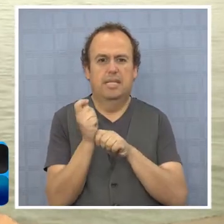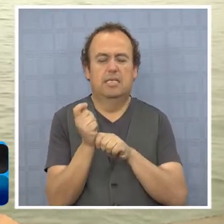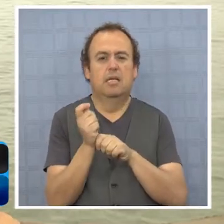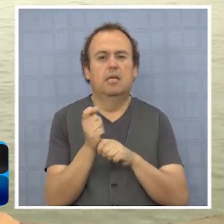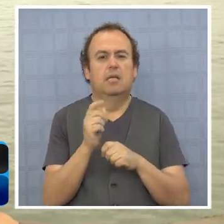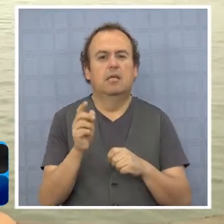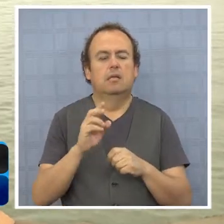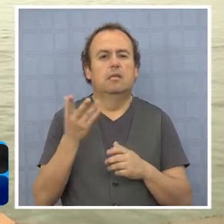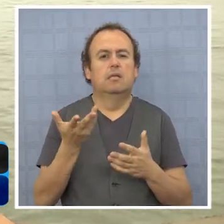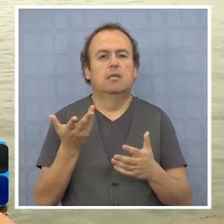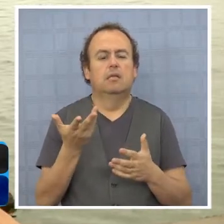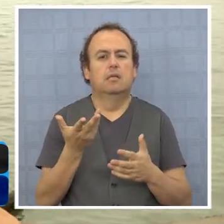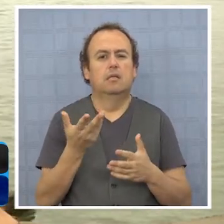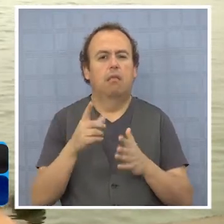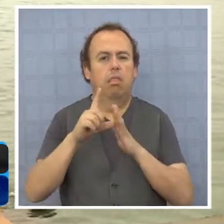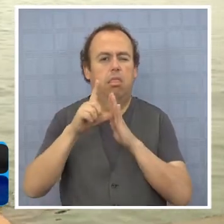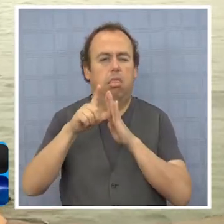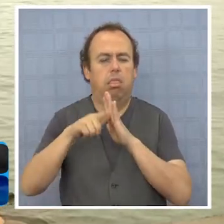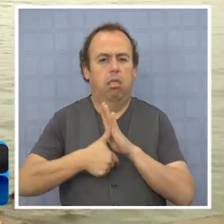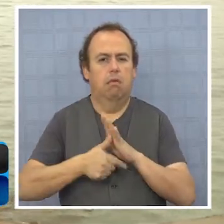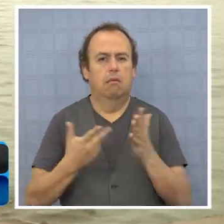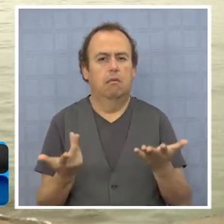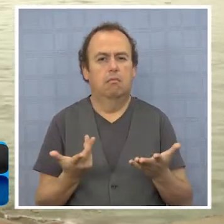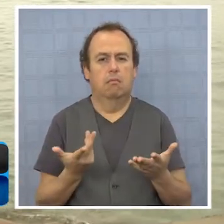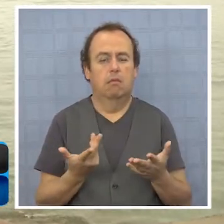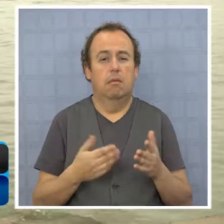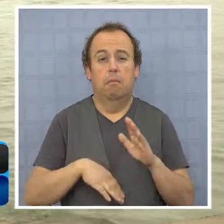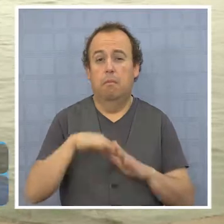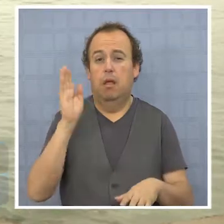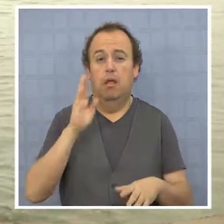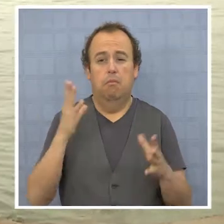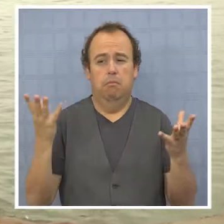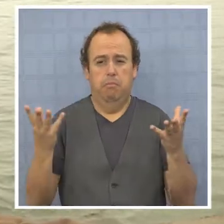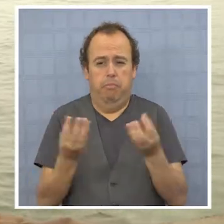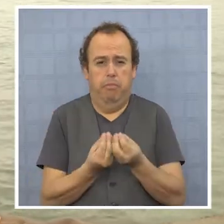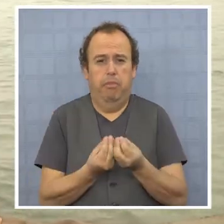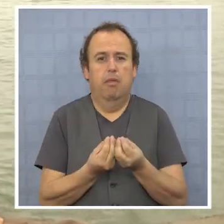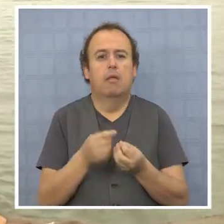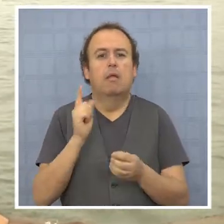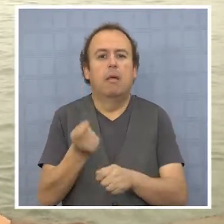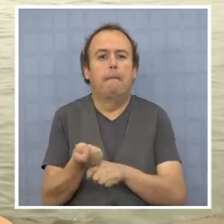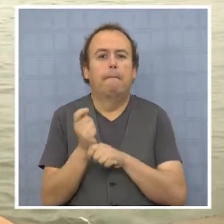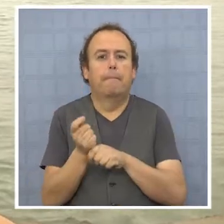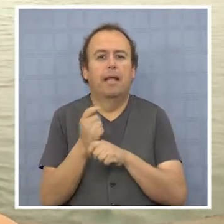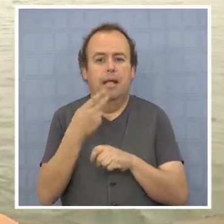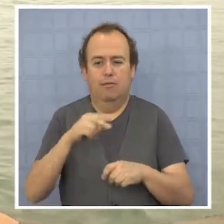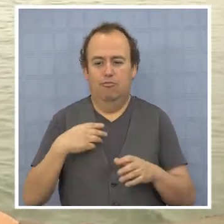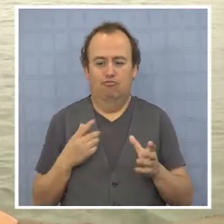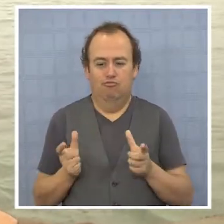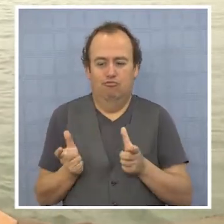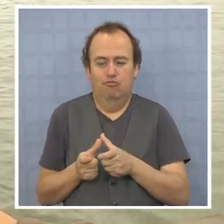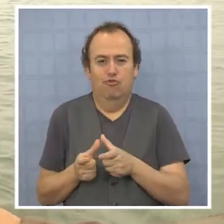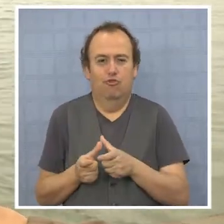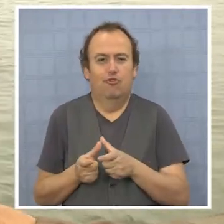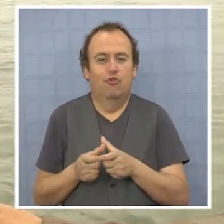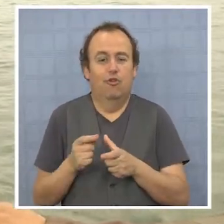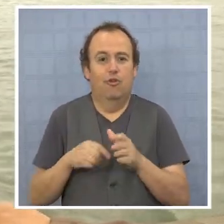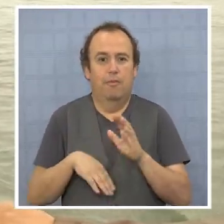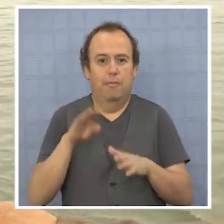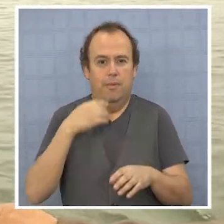traer un tremendo exterminio a la pesca artesanal, sobre todo a nosotros que trabajamos